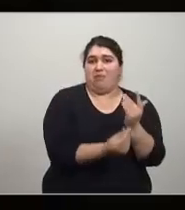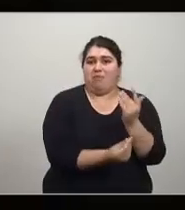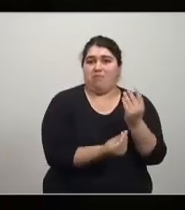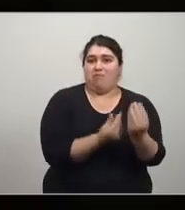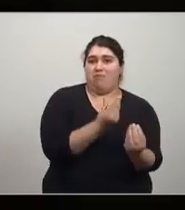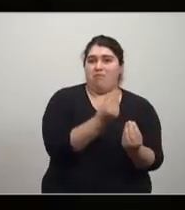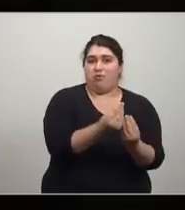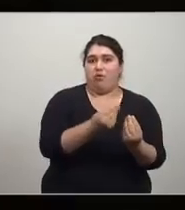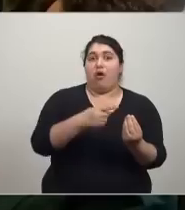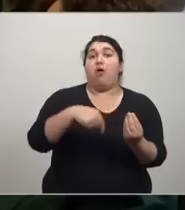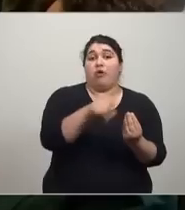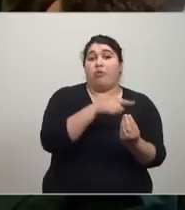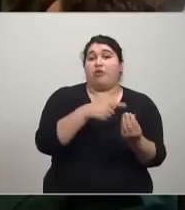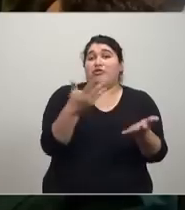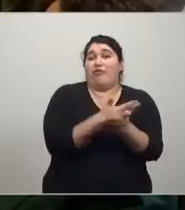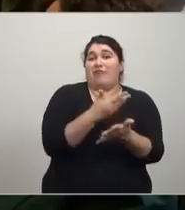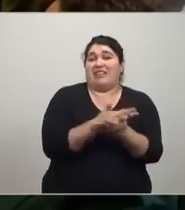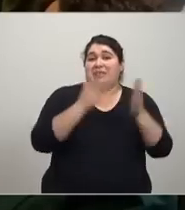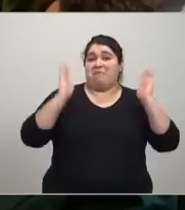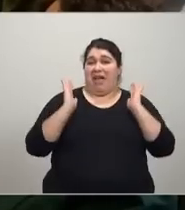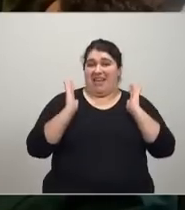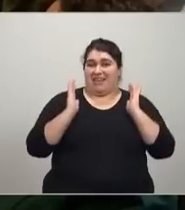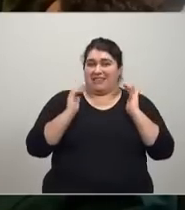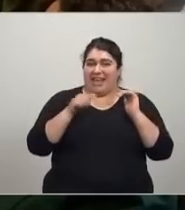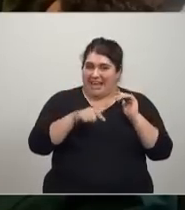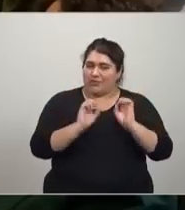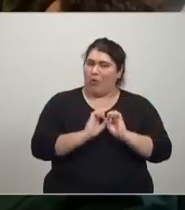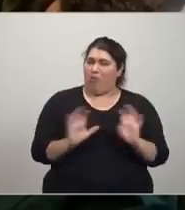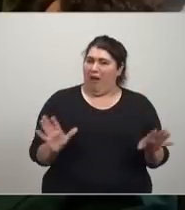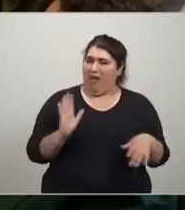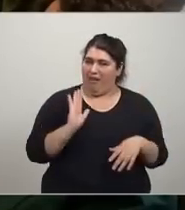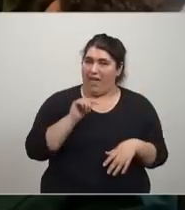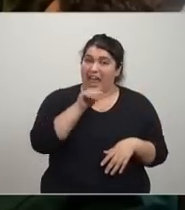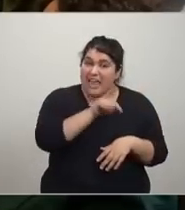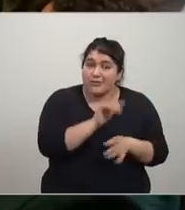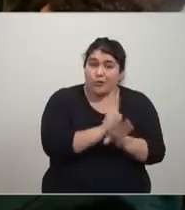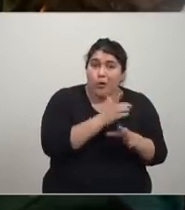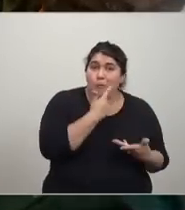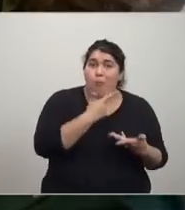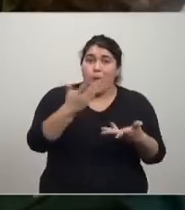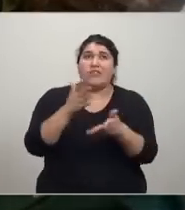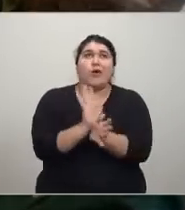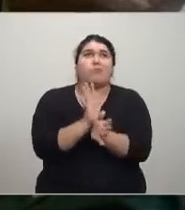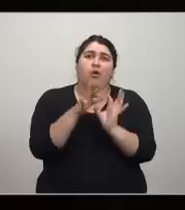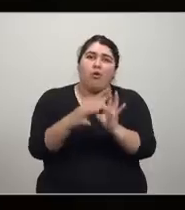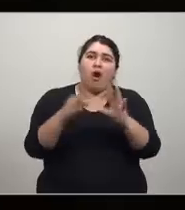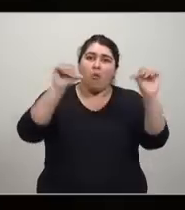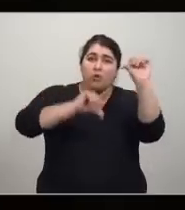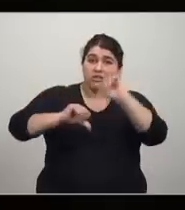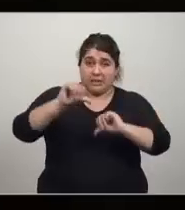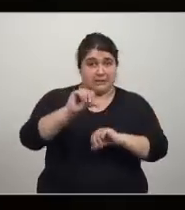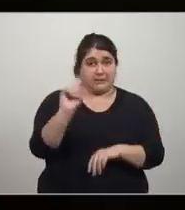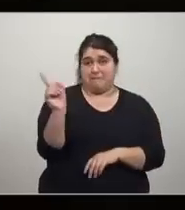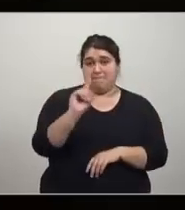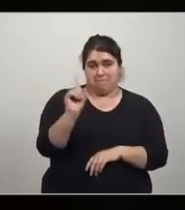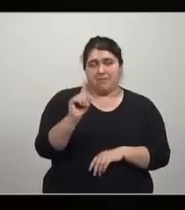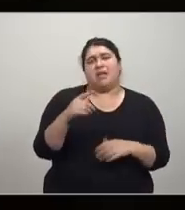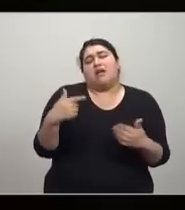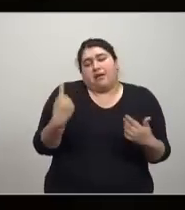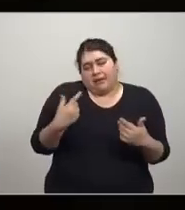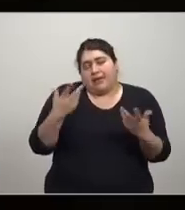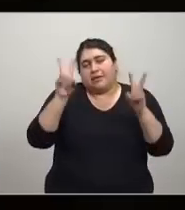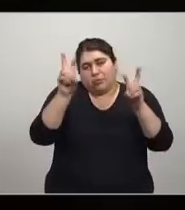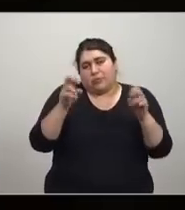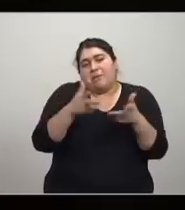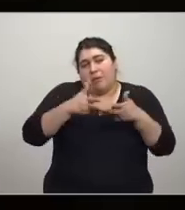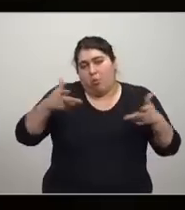por las víctimas. Esto es una barbaridad. Y esto no lo presentan como ciencia. Un ejemplo del mercado de trabajo y de esto podemos seguir hablando